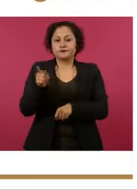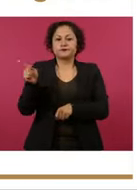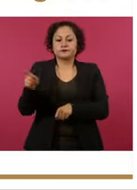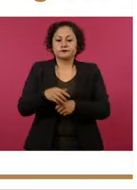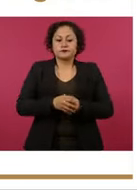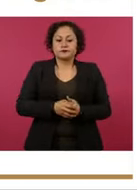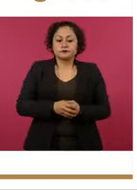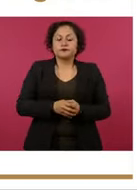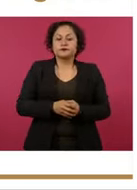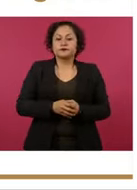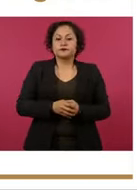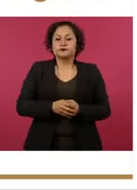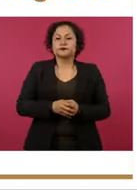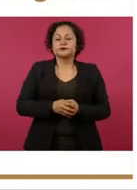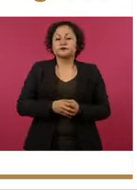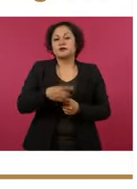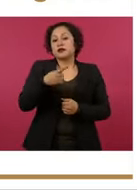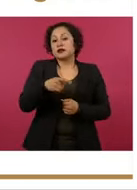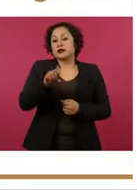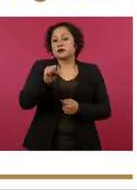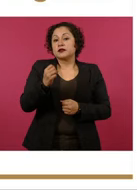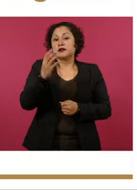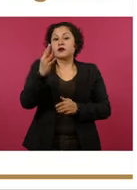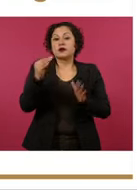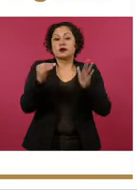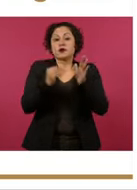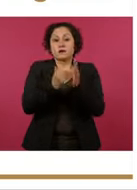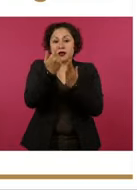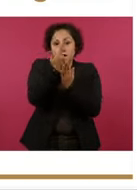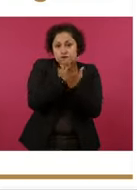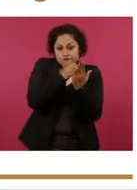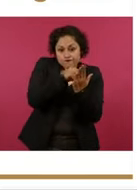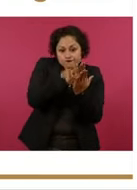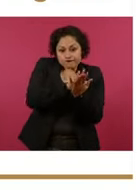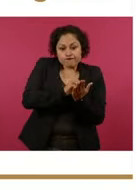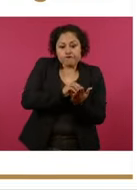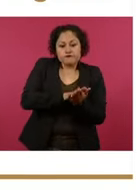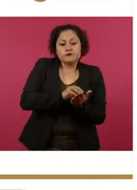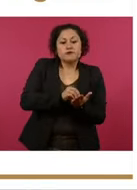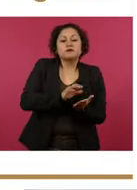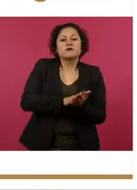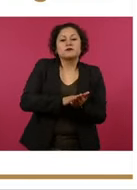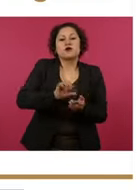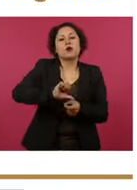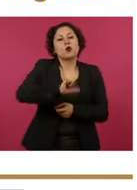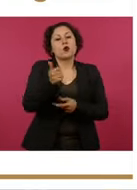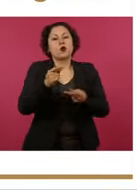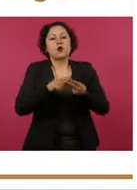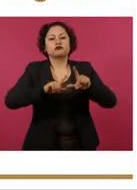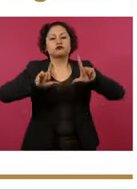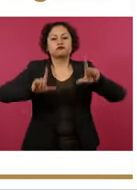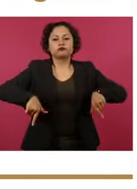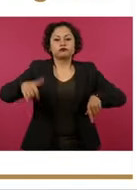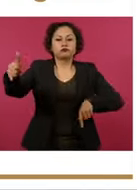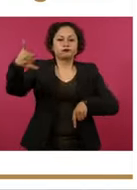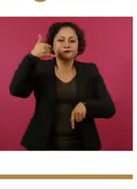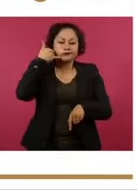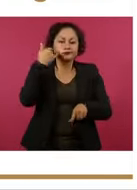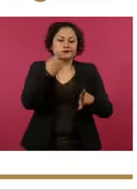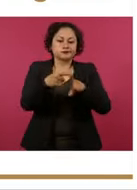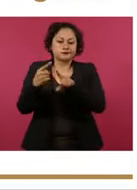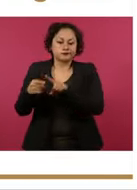registros, se hicieron 16 mil, 164 mil registros. En el autoregistro en línea que sigue abierto, medio millón,